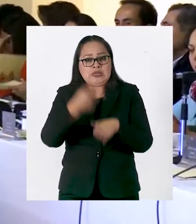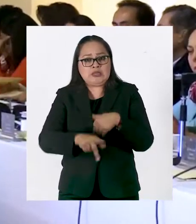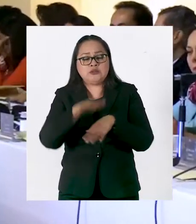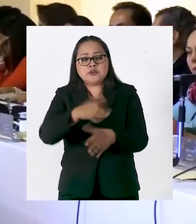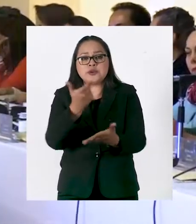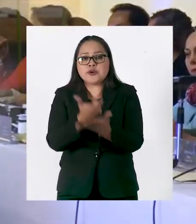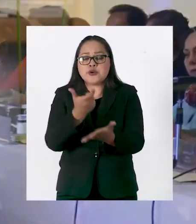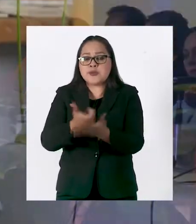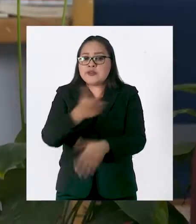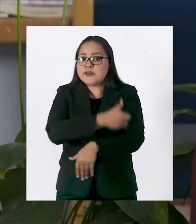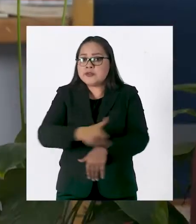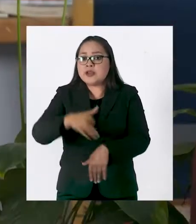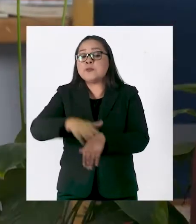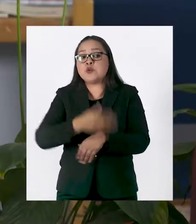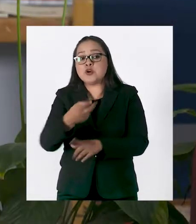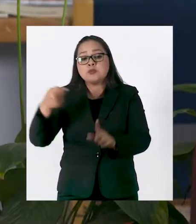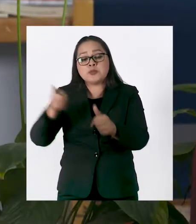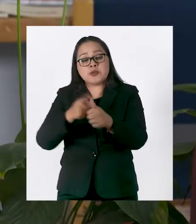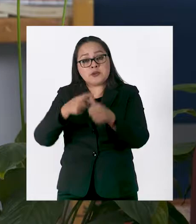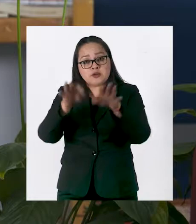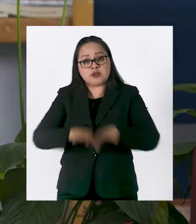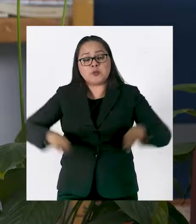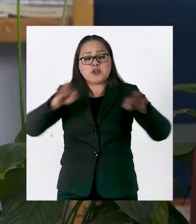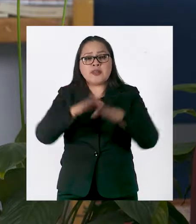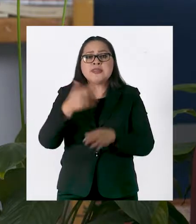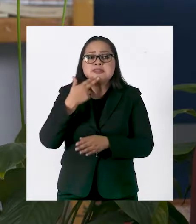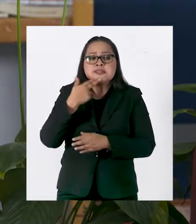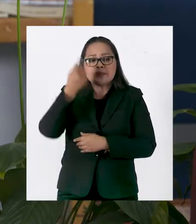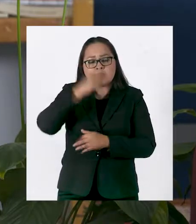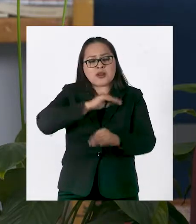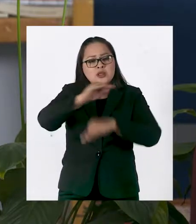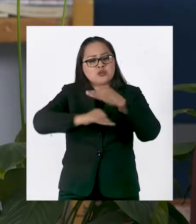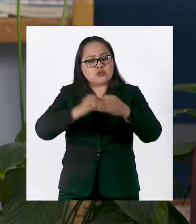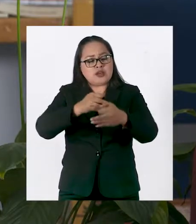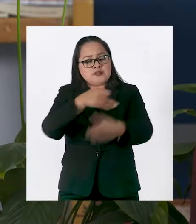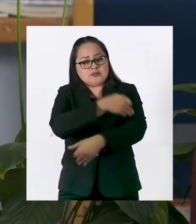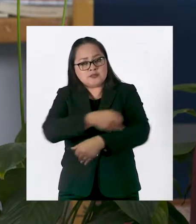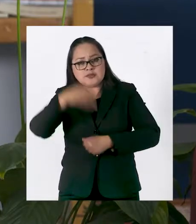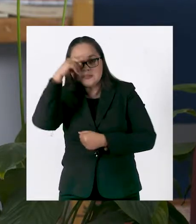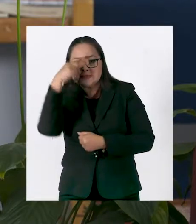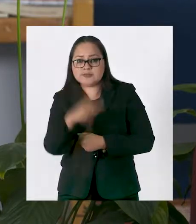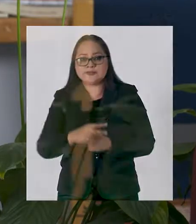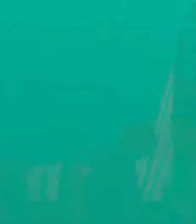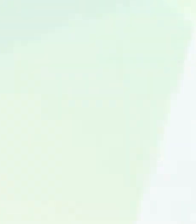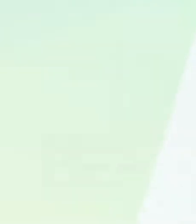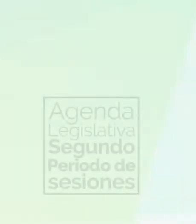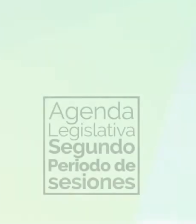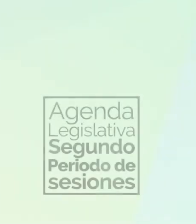grave, está amenazada la economía familiar. Por ello es que nuestro punto de partida es que les sirva a las familias mexicanas.